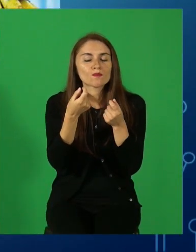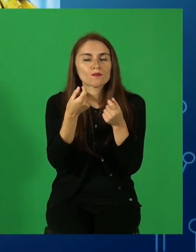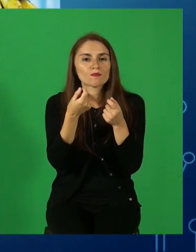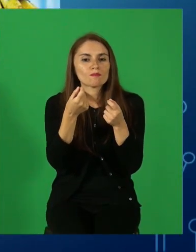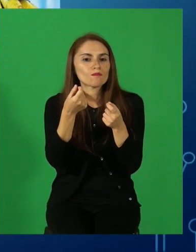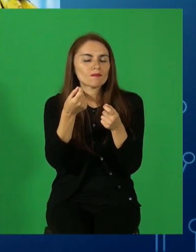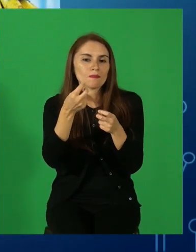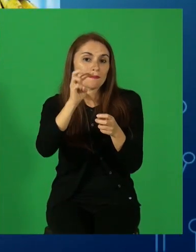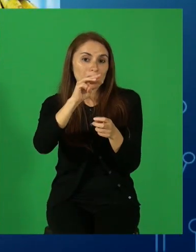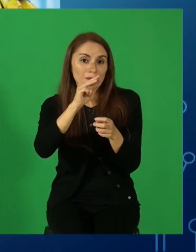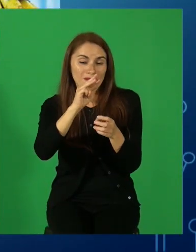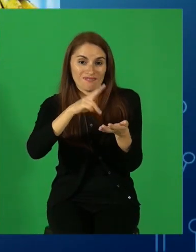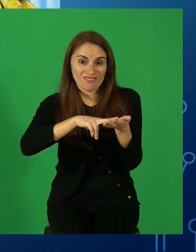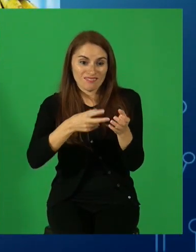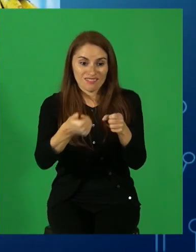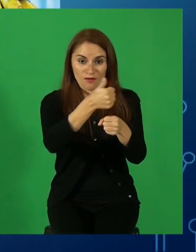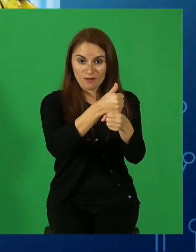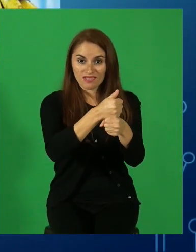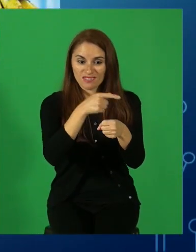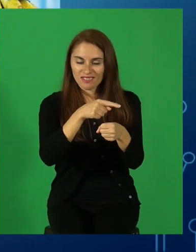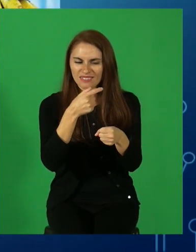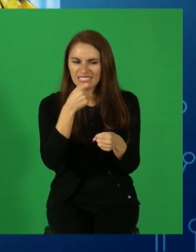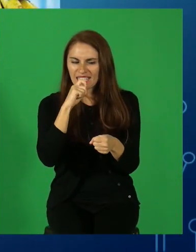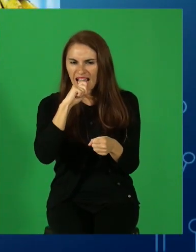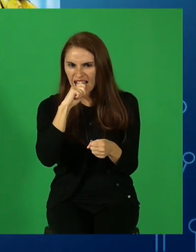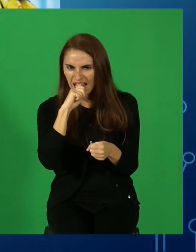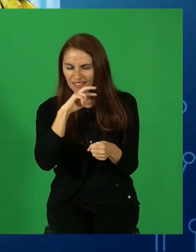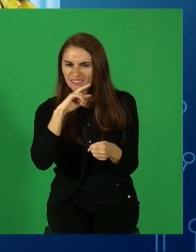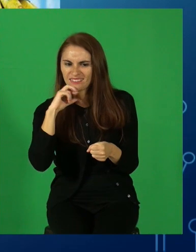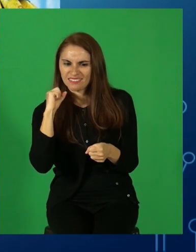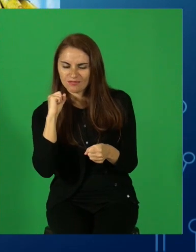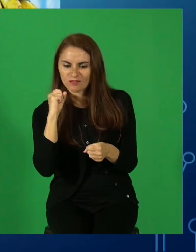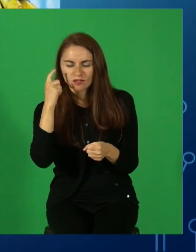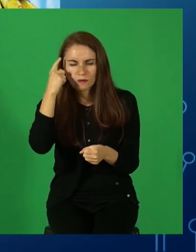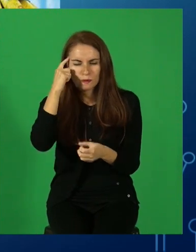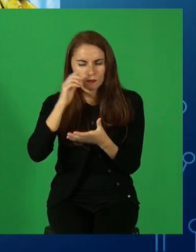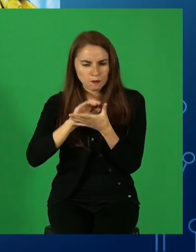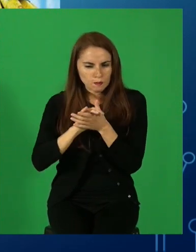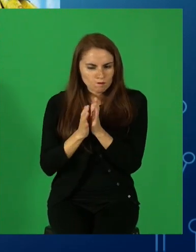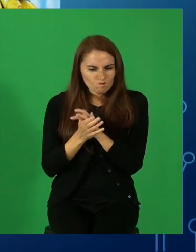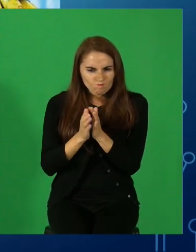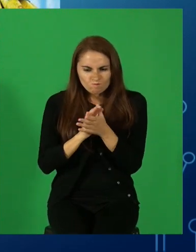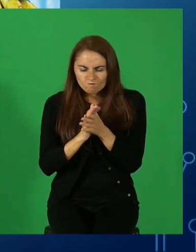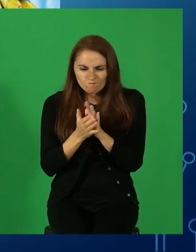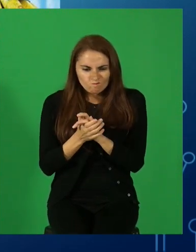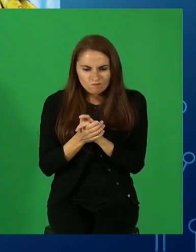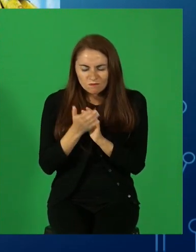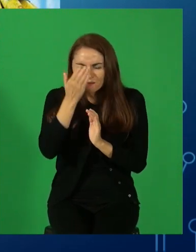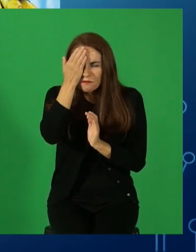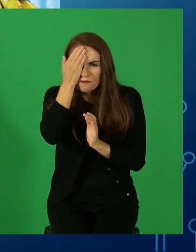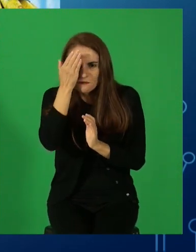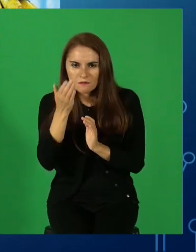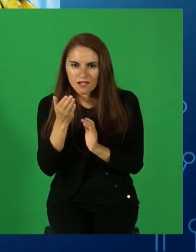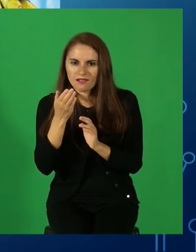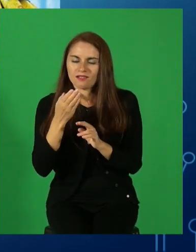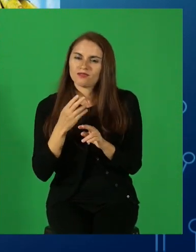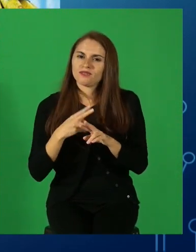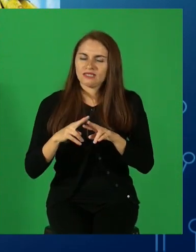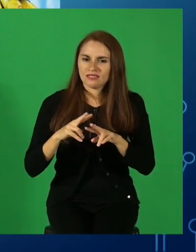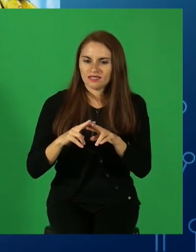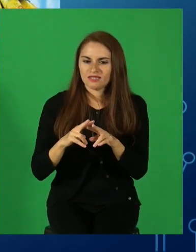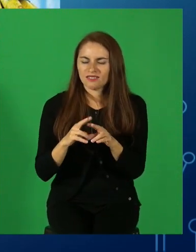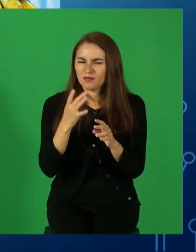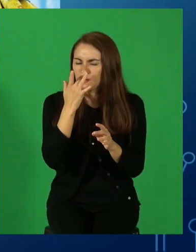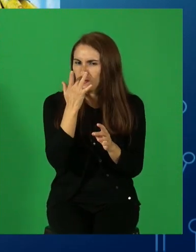Estos celos, esta envidia, va a hacer que ella planee cosas muy malvadas y